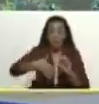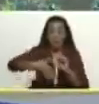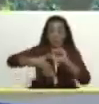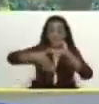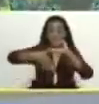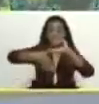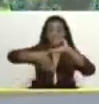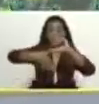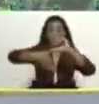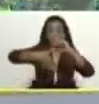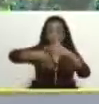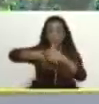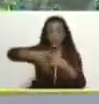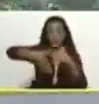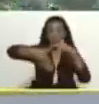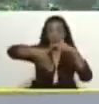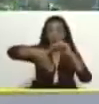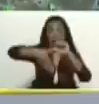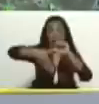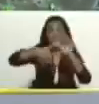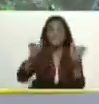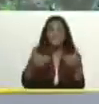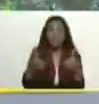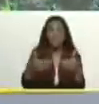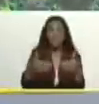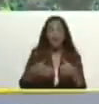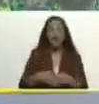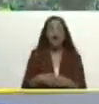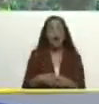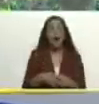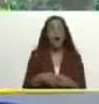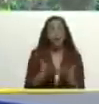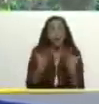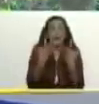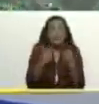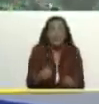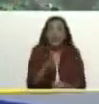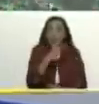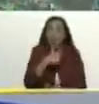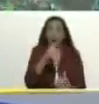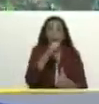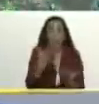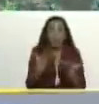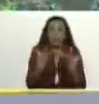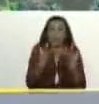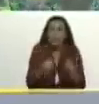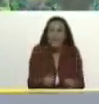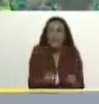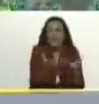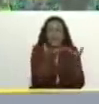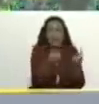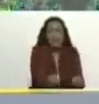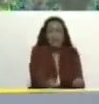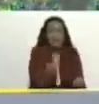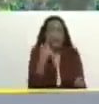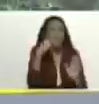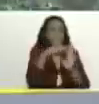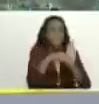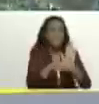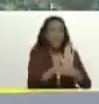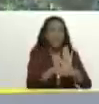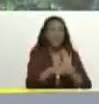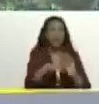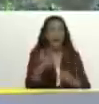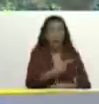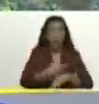territorio bolivariano. Reporte de una sequía extrema también, donde han tomado medidas de emergencia el